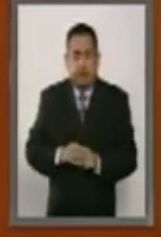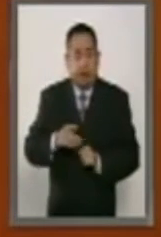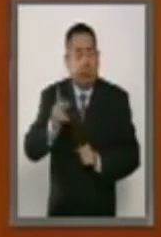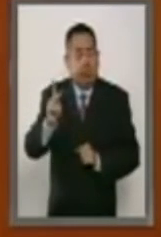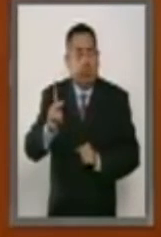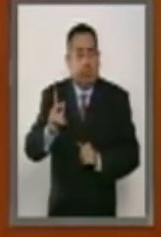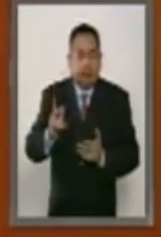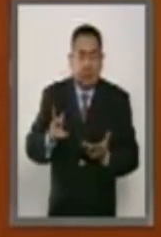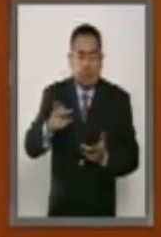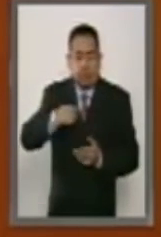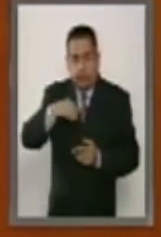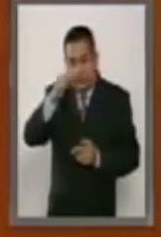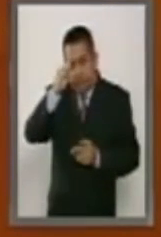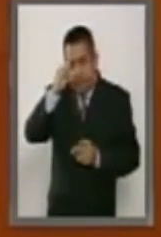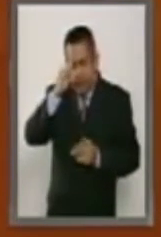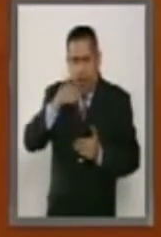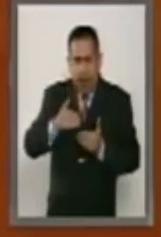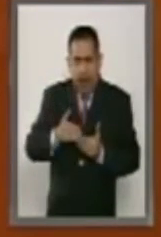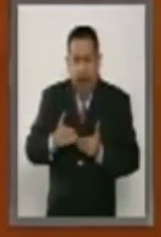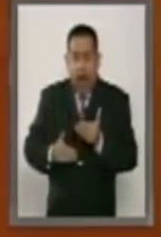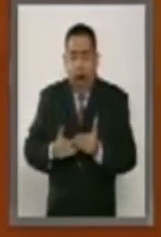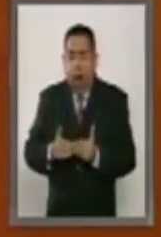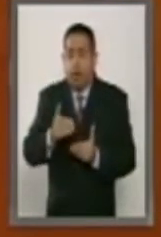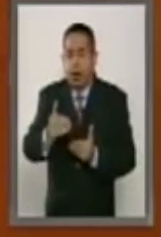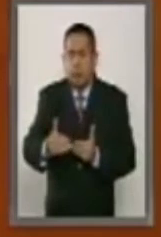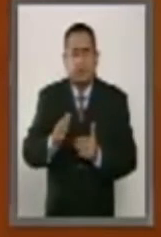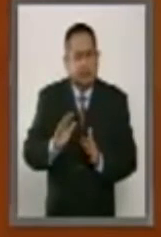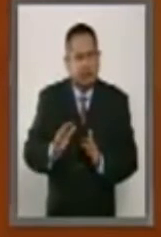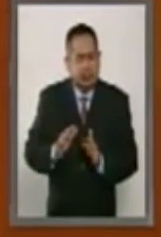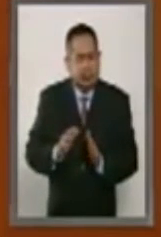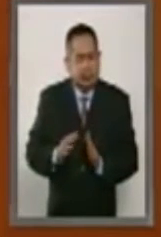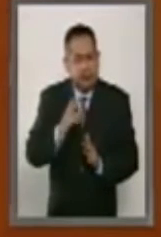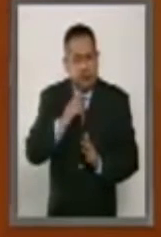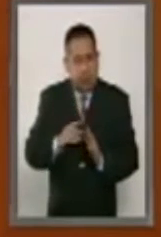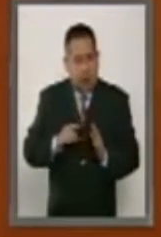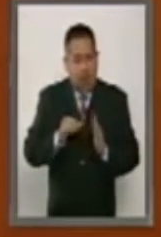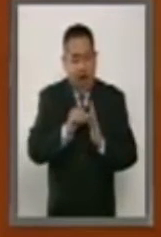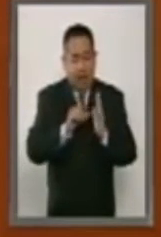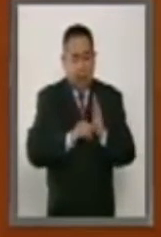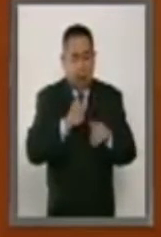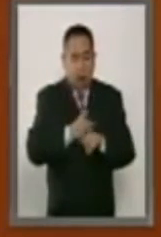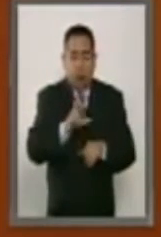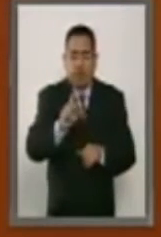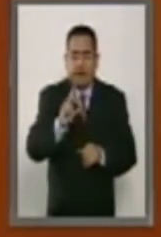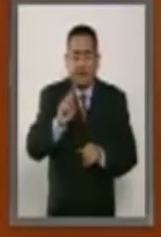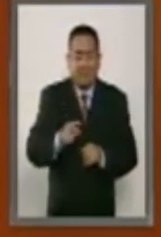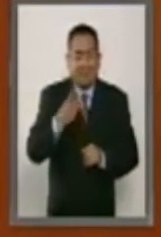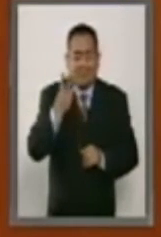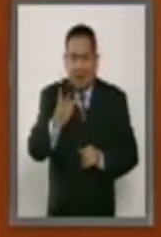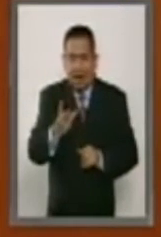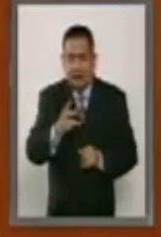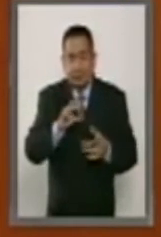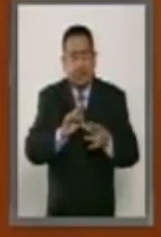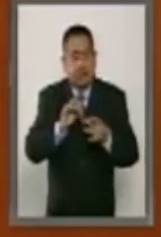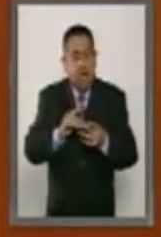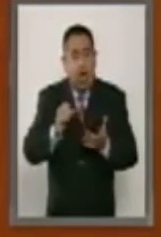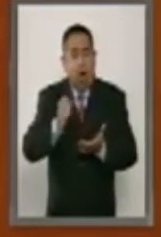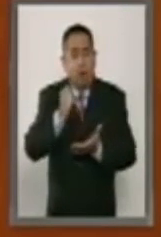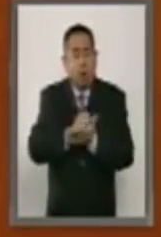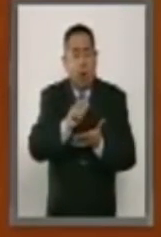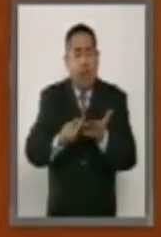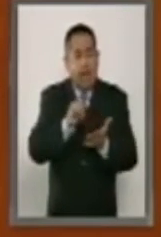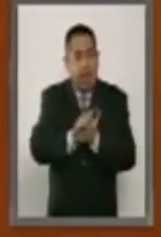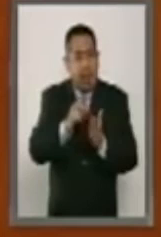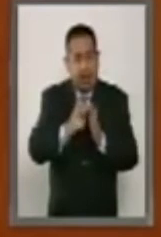aunque consideramos un avance la reforma constitucional al artículo 33 y la aprobación de la ley